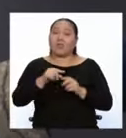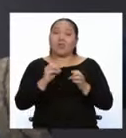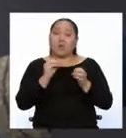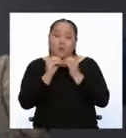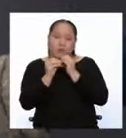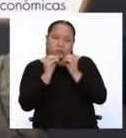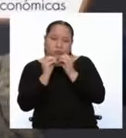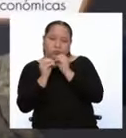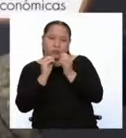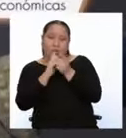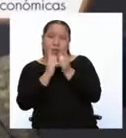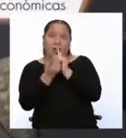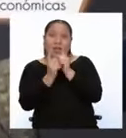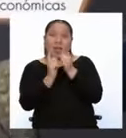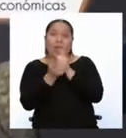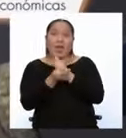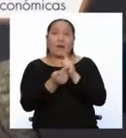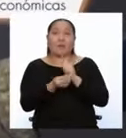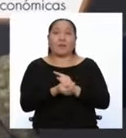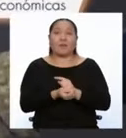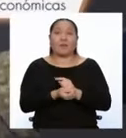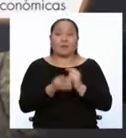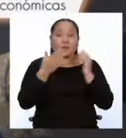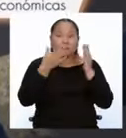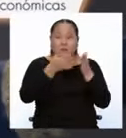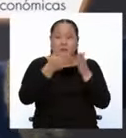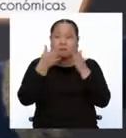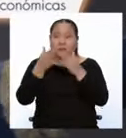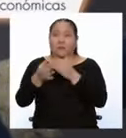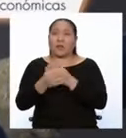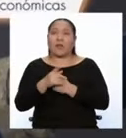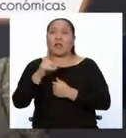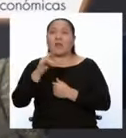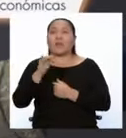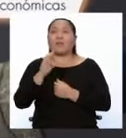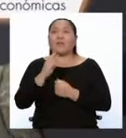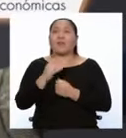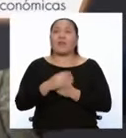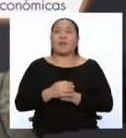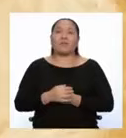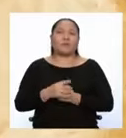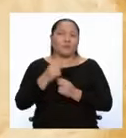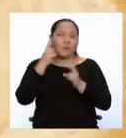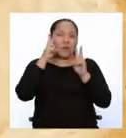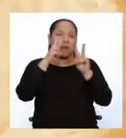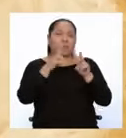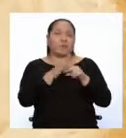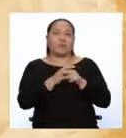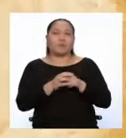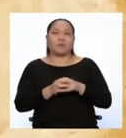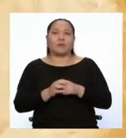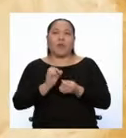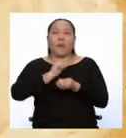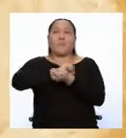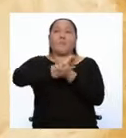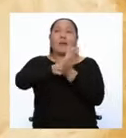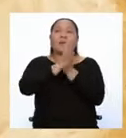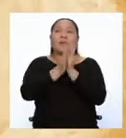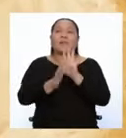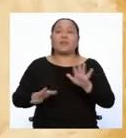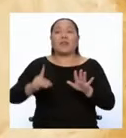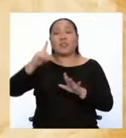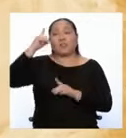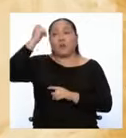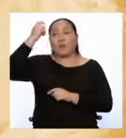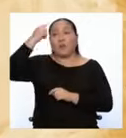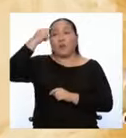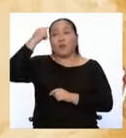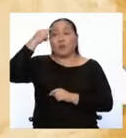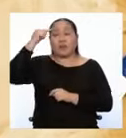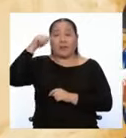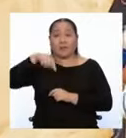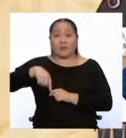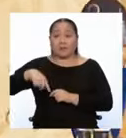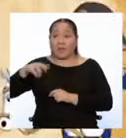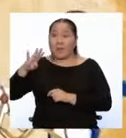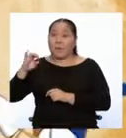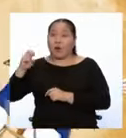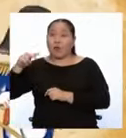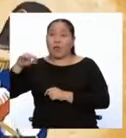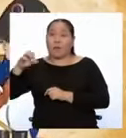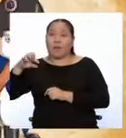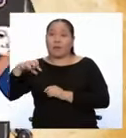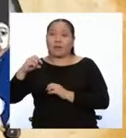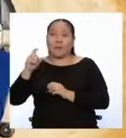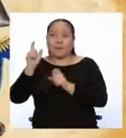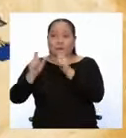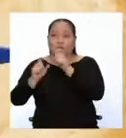en su gobierno que estuvieron inspiradas en el liberalismo. Veamos cuáles fueron. La pacificación política. Bonaparte permitió